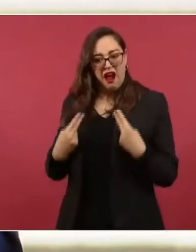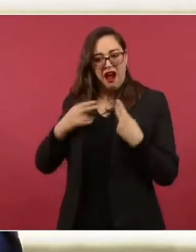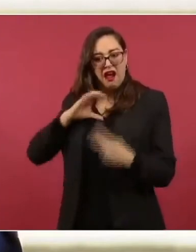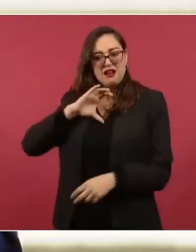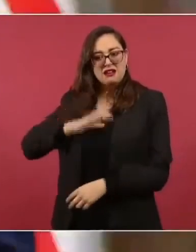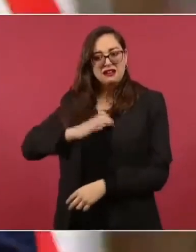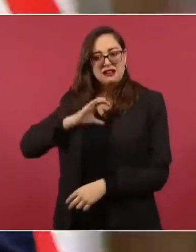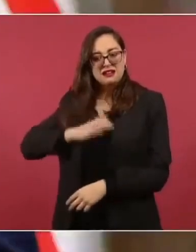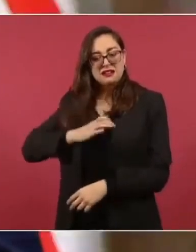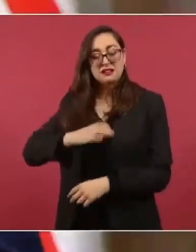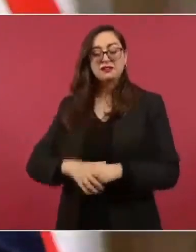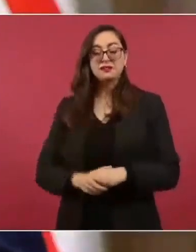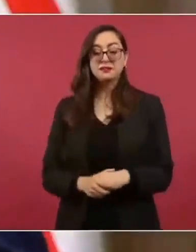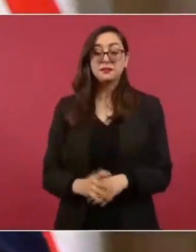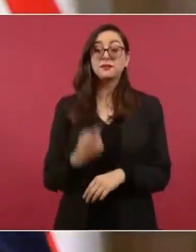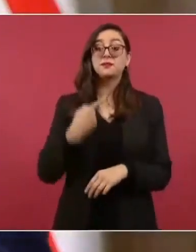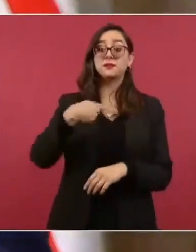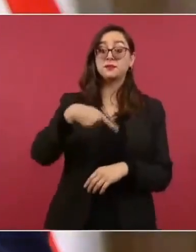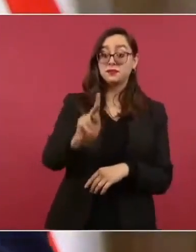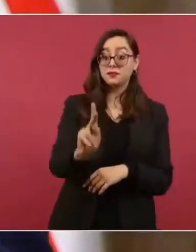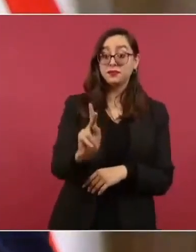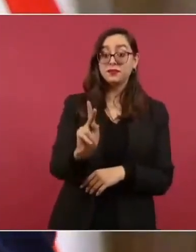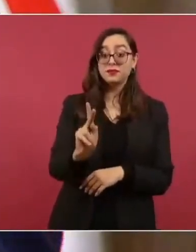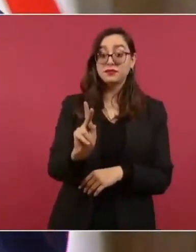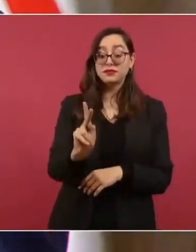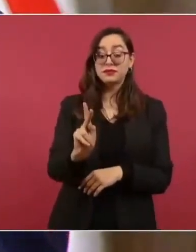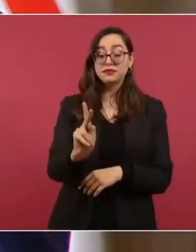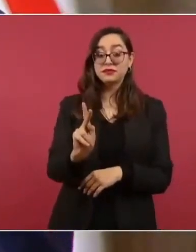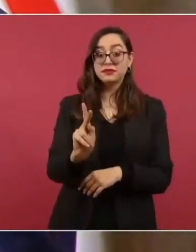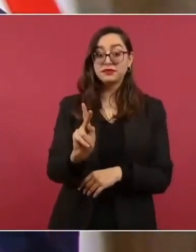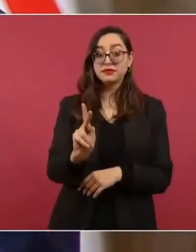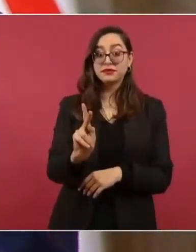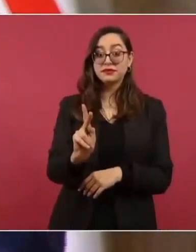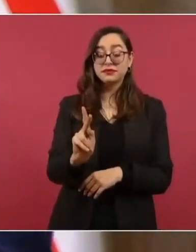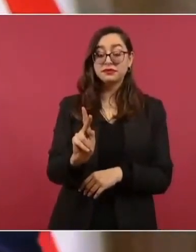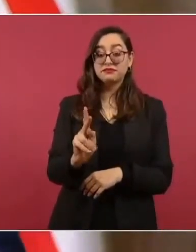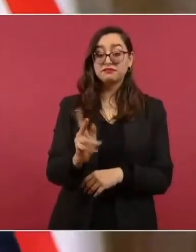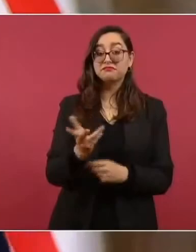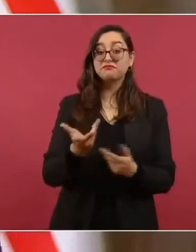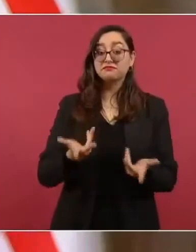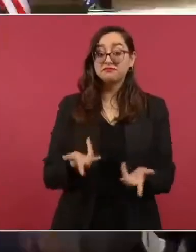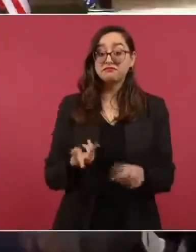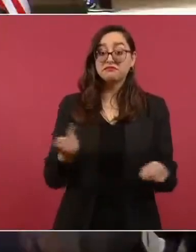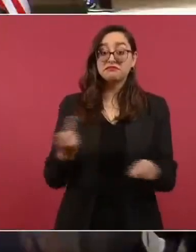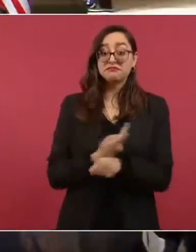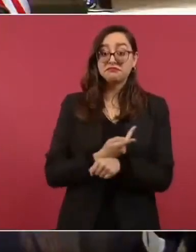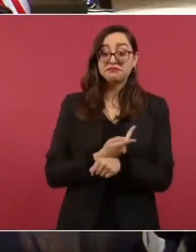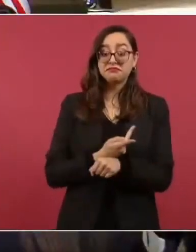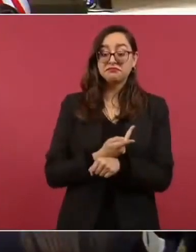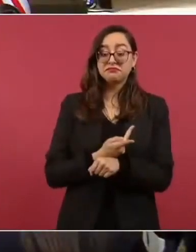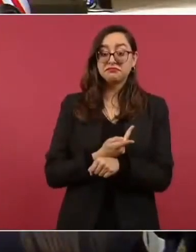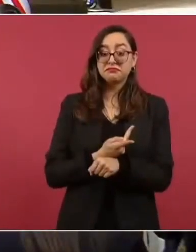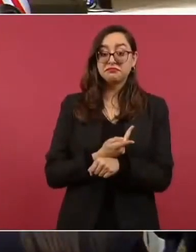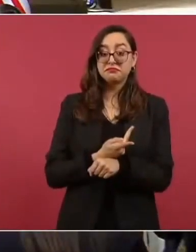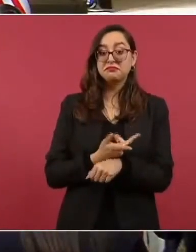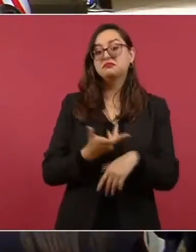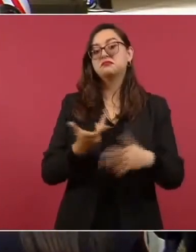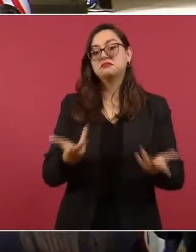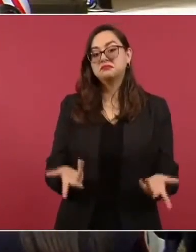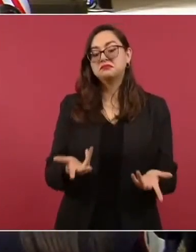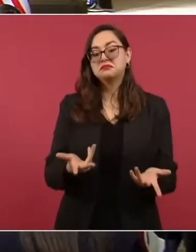Sin embargo, por el llamado lobby,